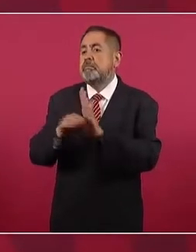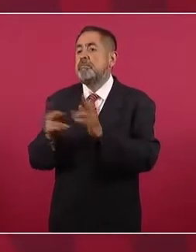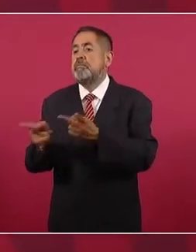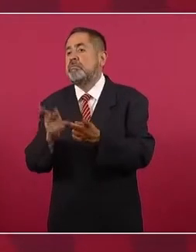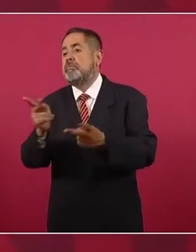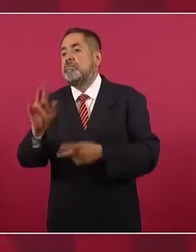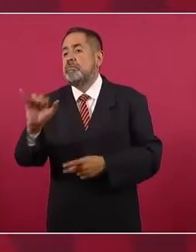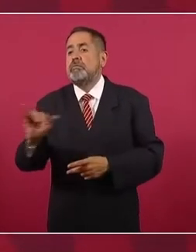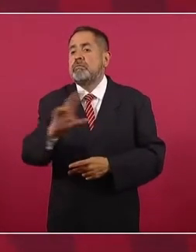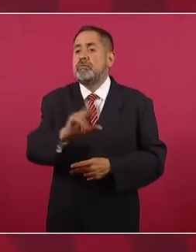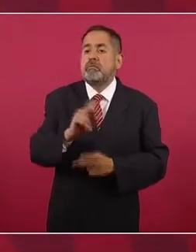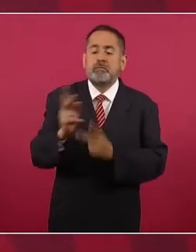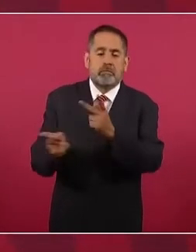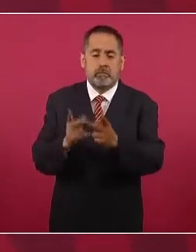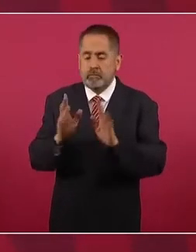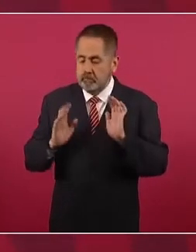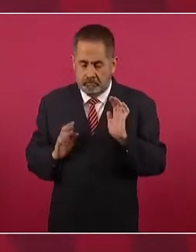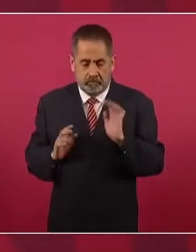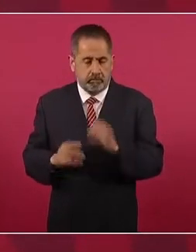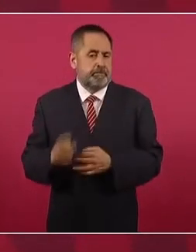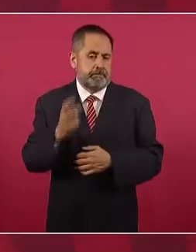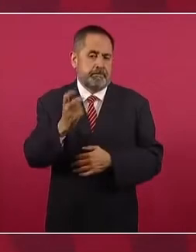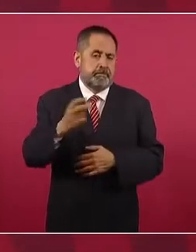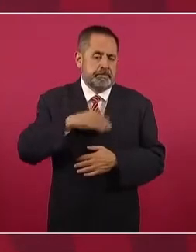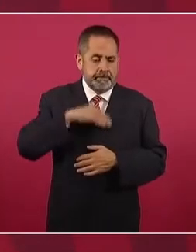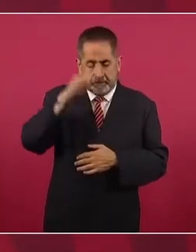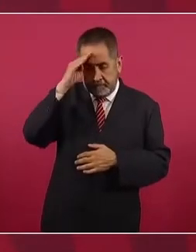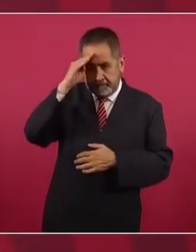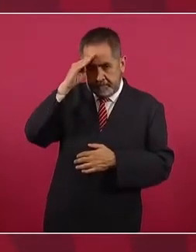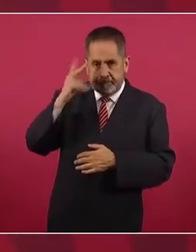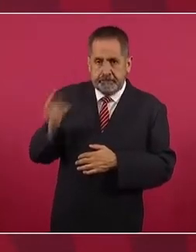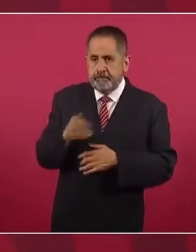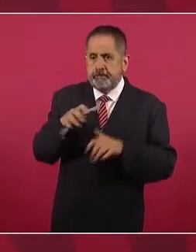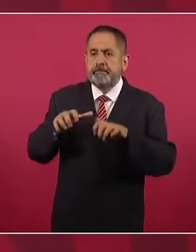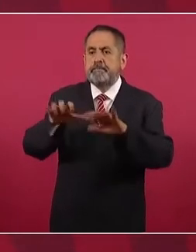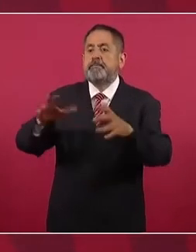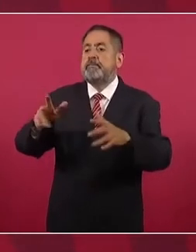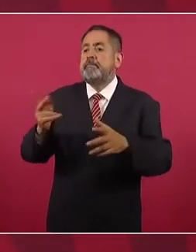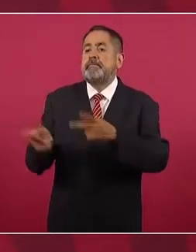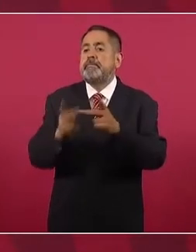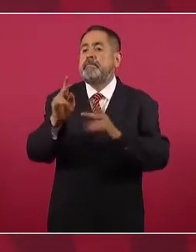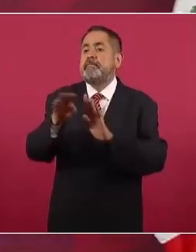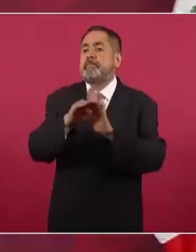le íbamos a preguntar al pueblo? Y lo hicimos,